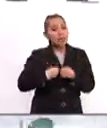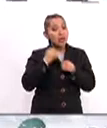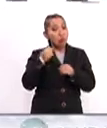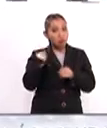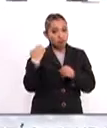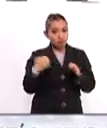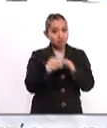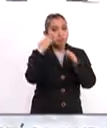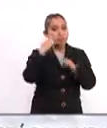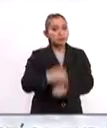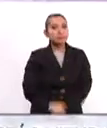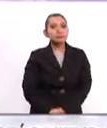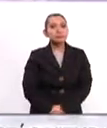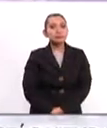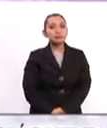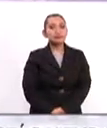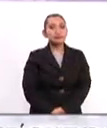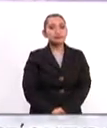vida o muerte.